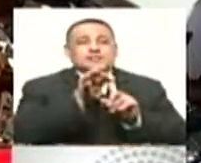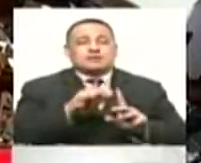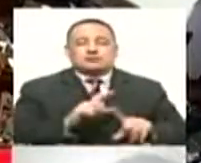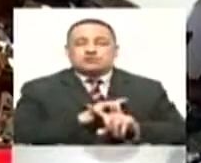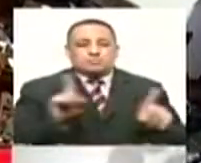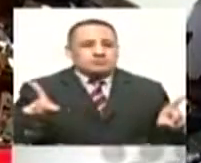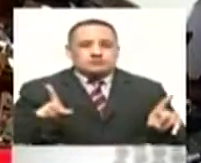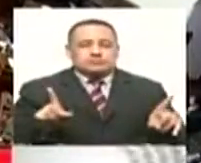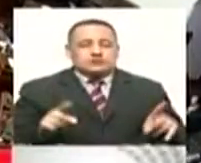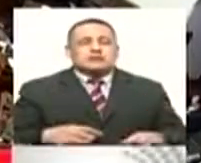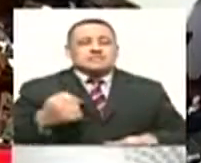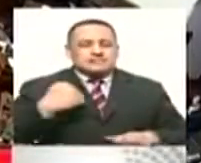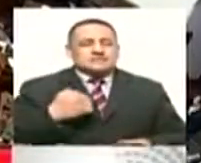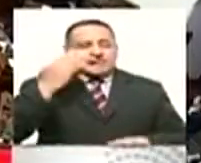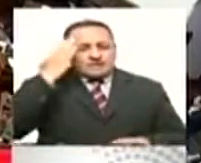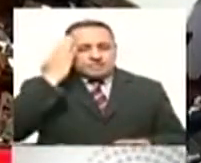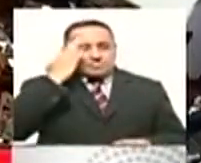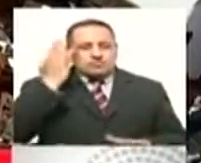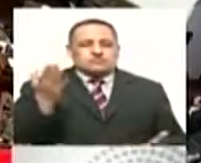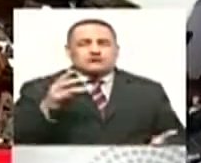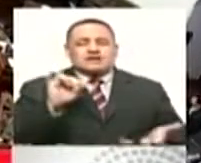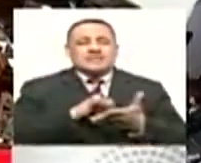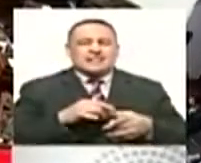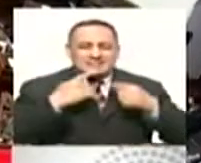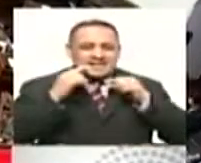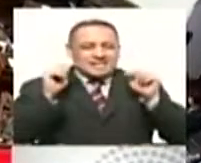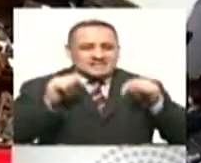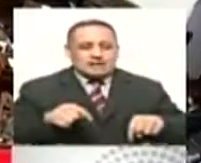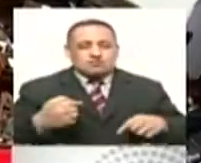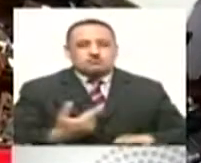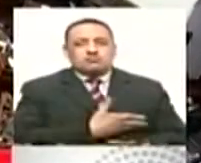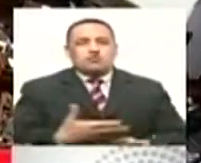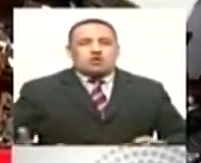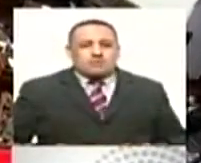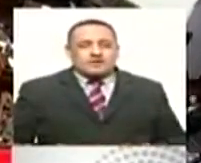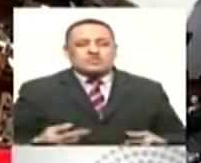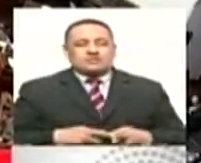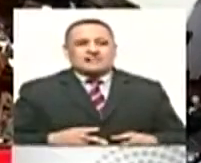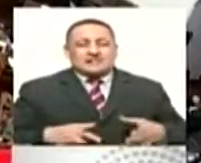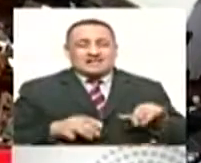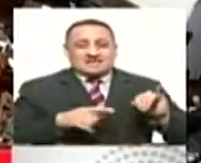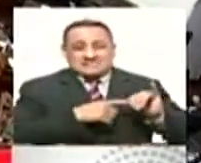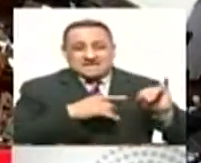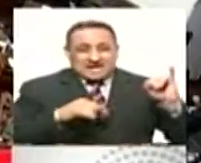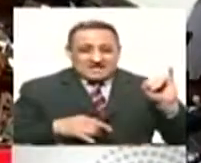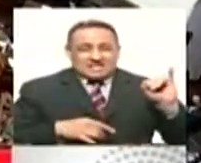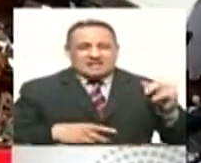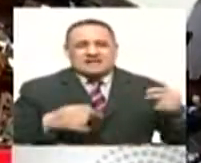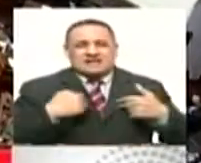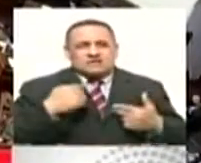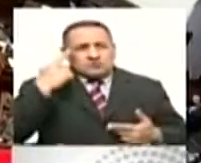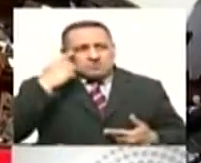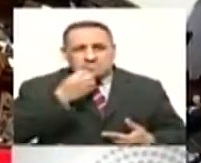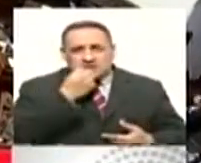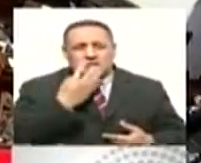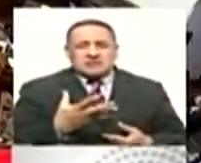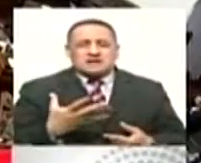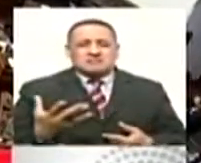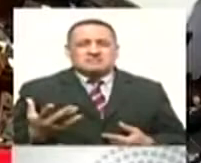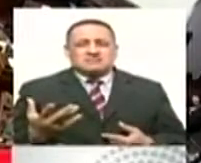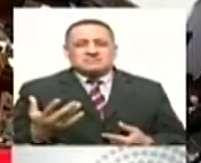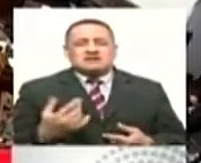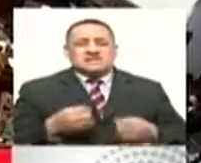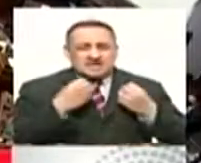empezamos teniendo el primer contrato firmado tres meses después que nuestros pares regionales, pero hemos ido dando la talla y se ha